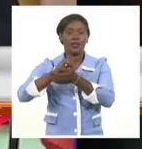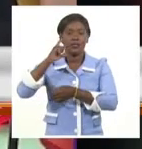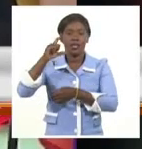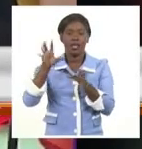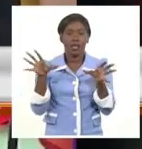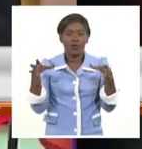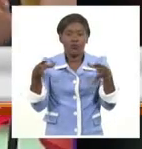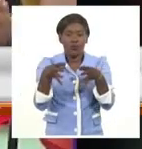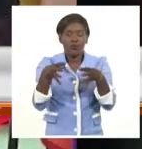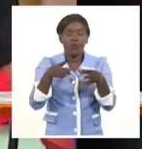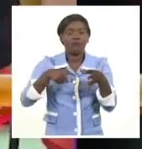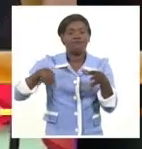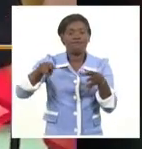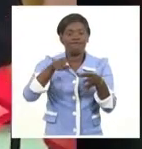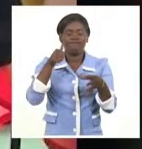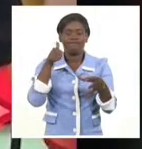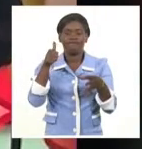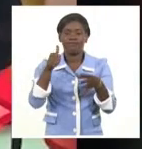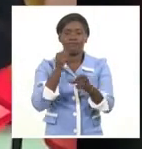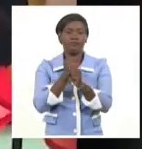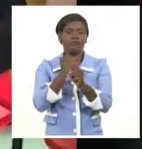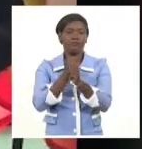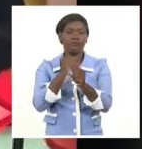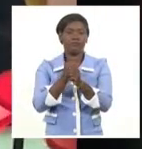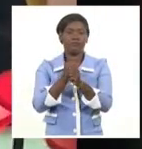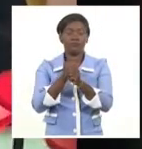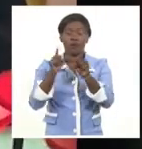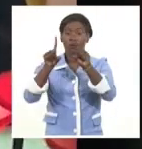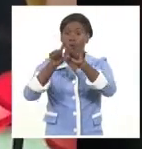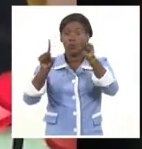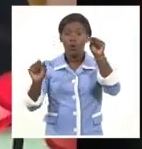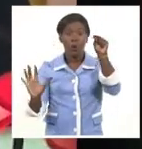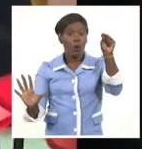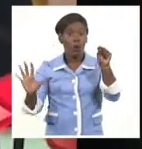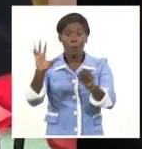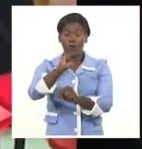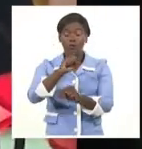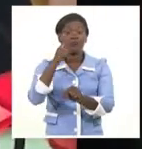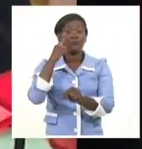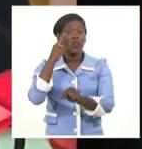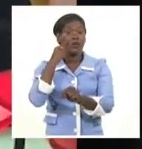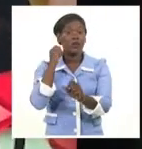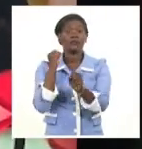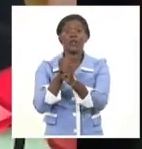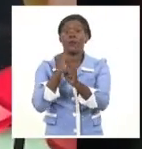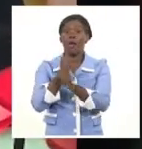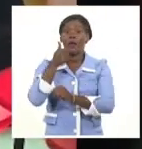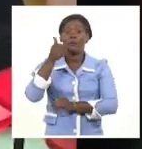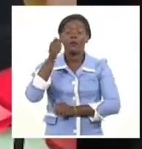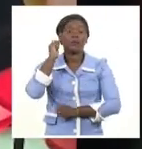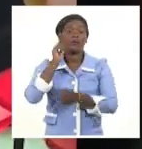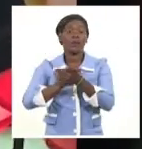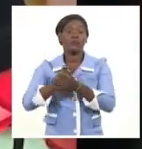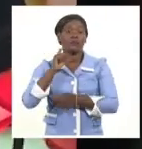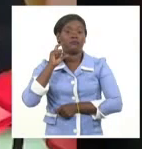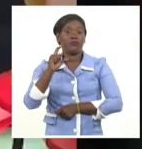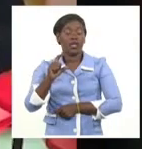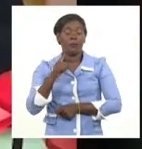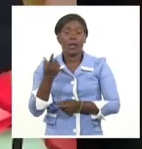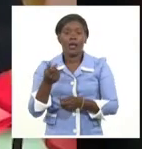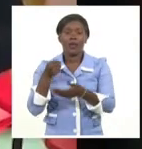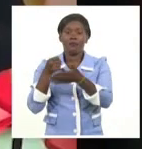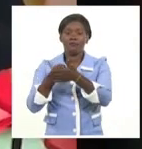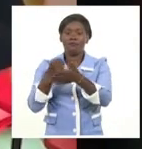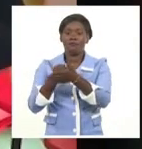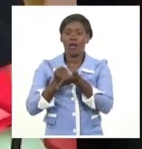...que en todo nuestro país realizan muchísimos esfuerzos por el avance de las mujeres